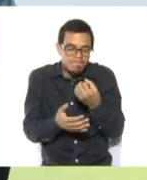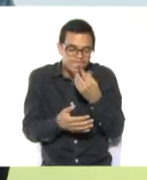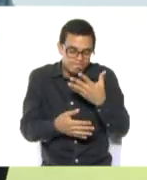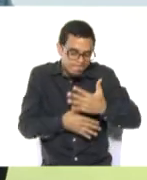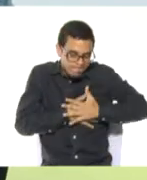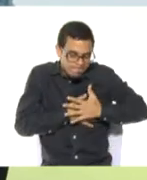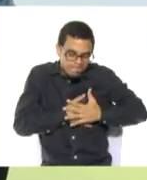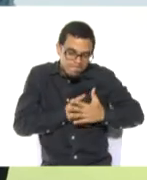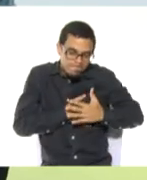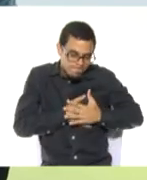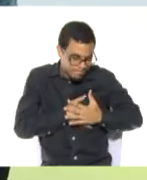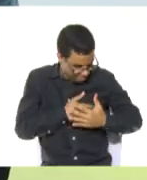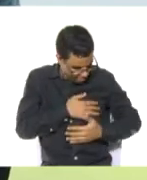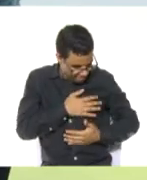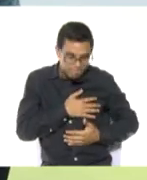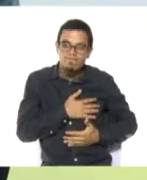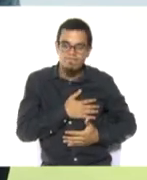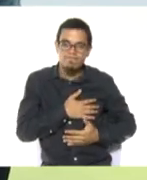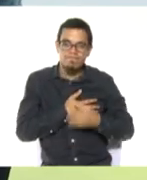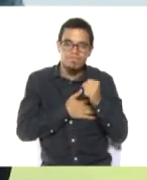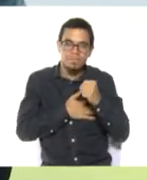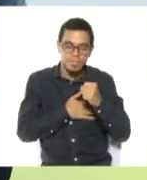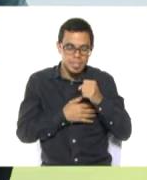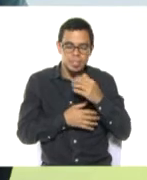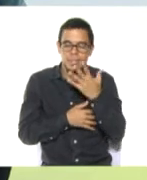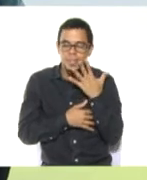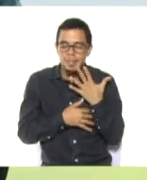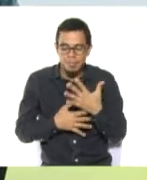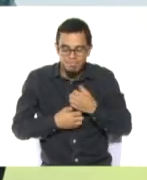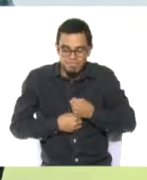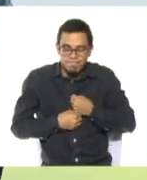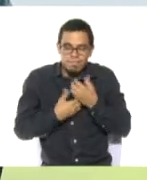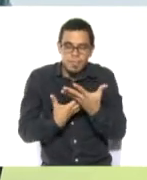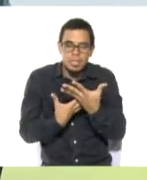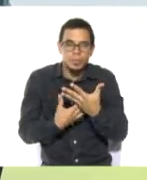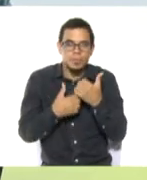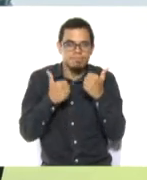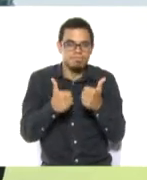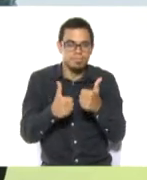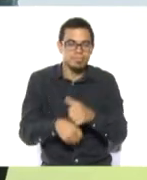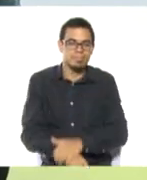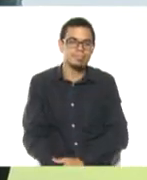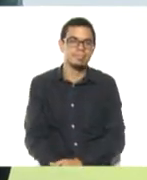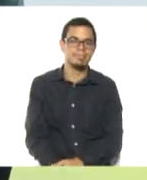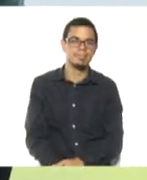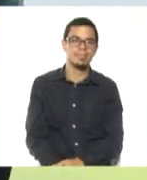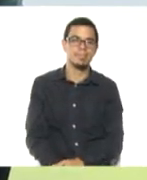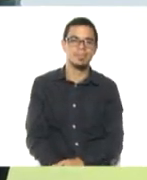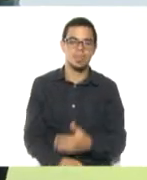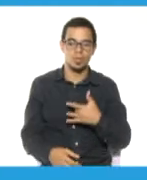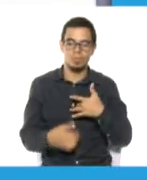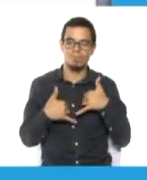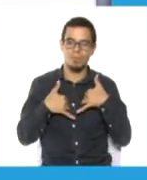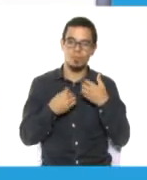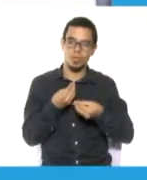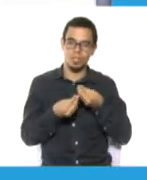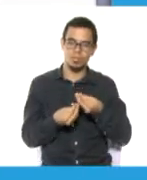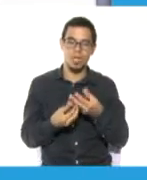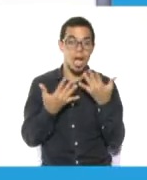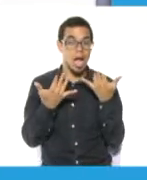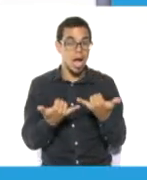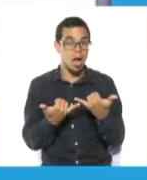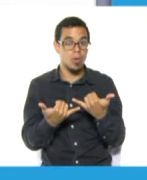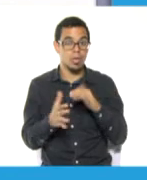amor y mucha pasión a lo que hacemos. Ahora vamos a escuchar con atención las actividades para nuestros niños. Niñas de